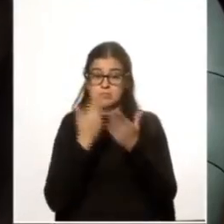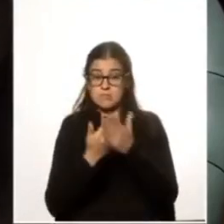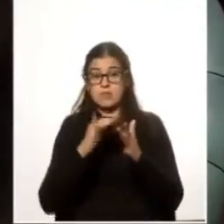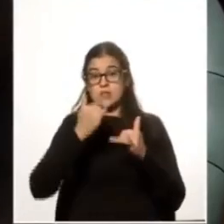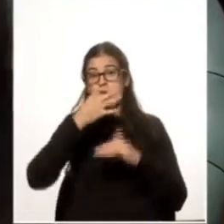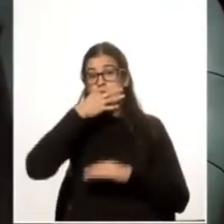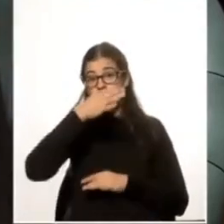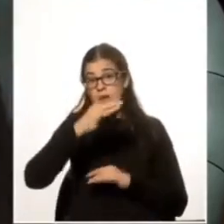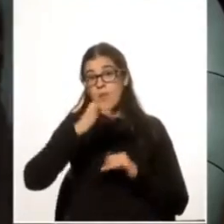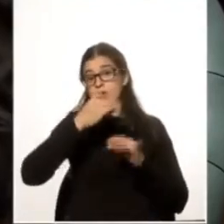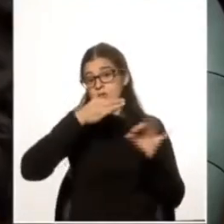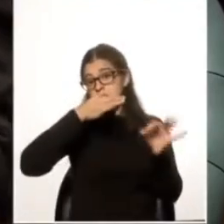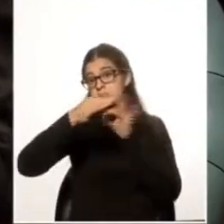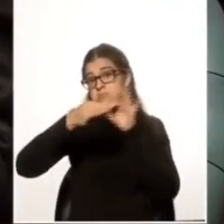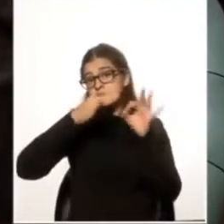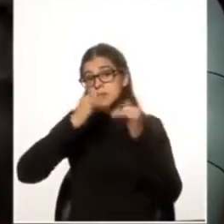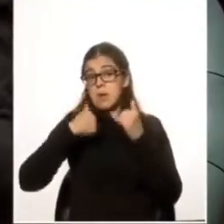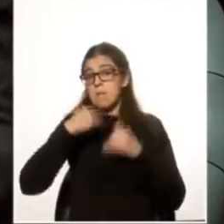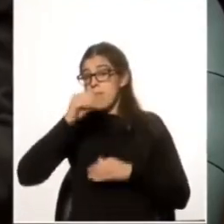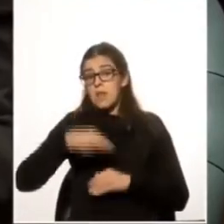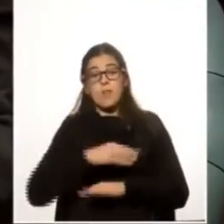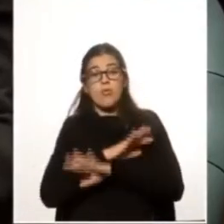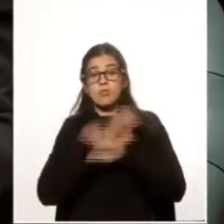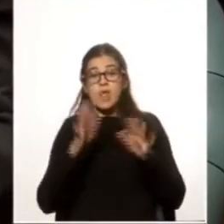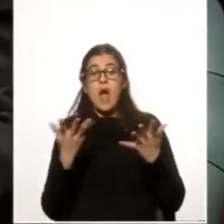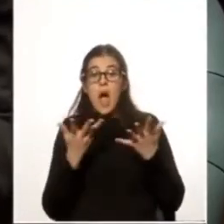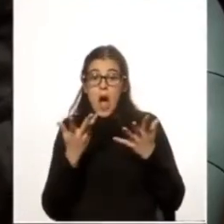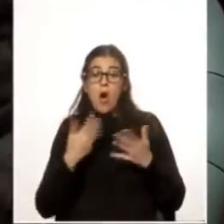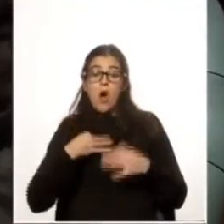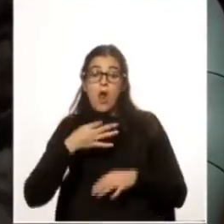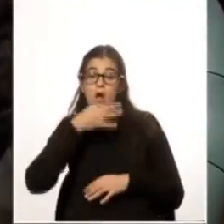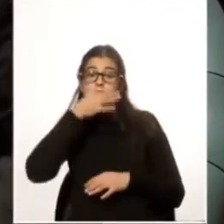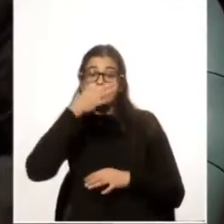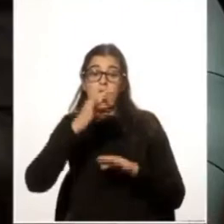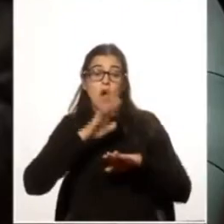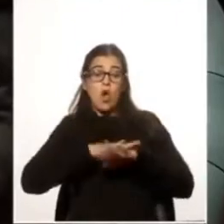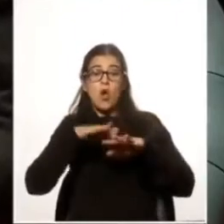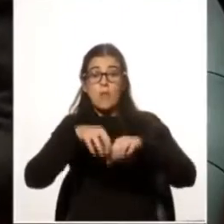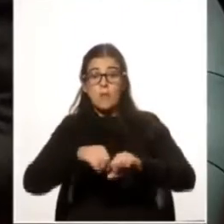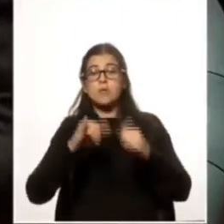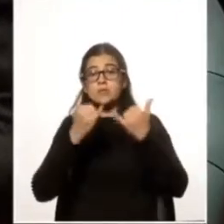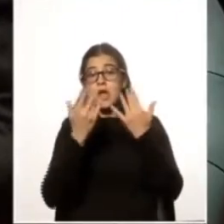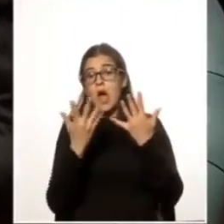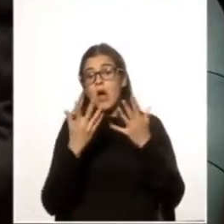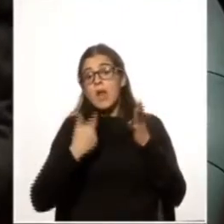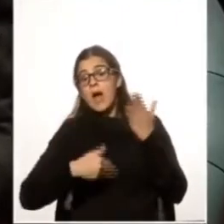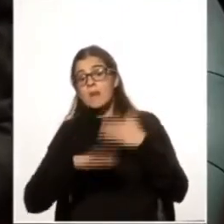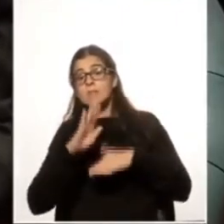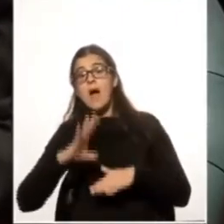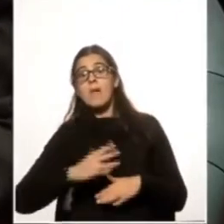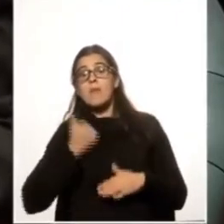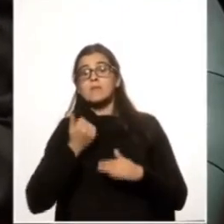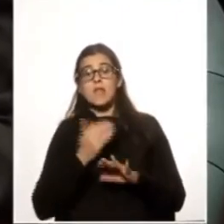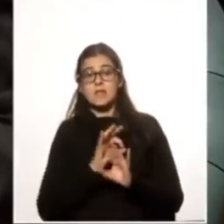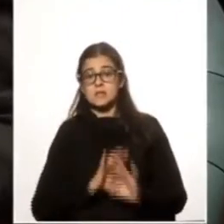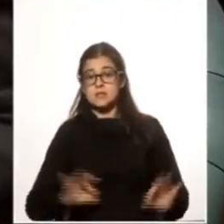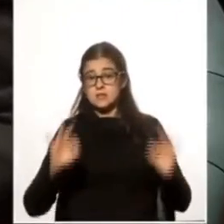lo dijimos, lo expresamos, perdimos, ahora honramos nuestros compromisos y le sacamos el mayor provecho.